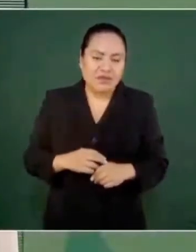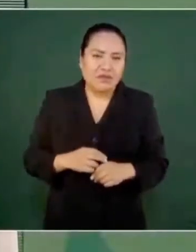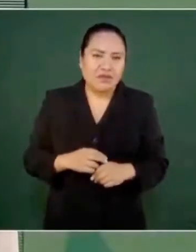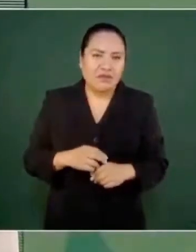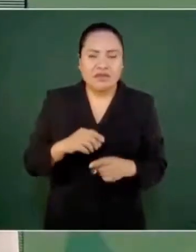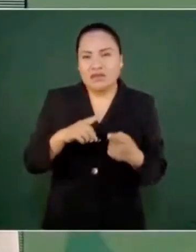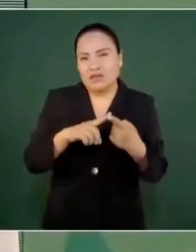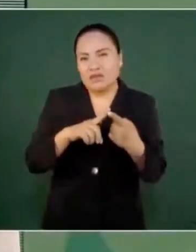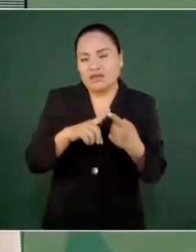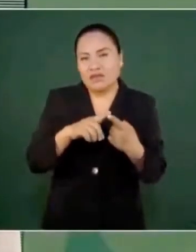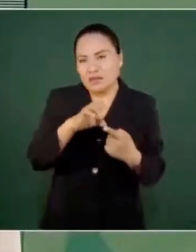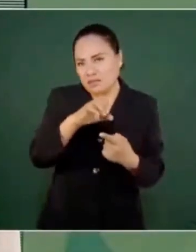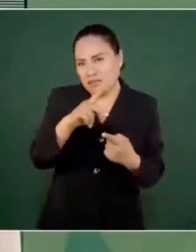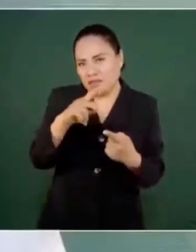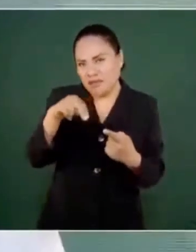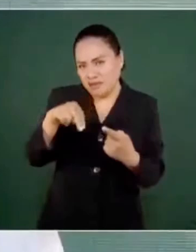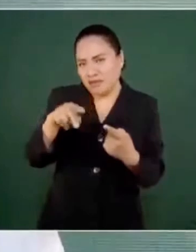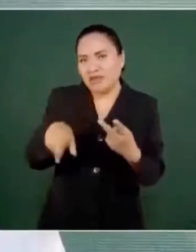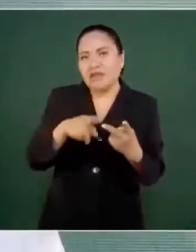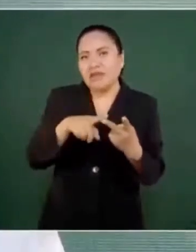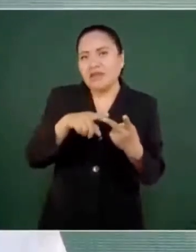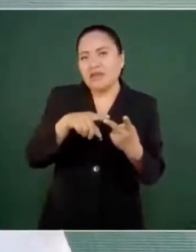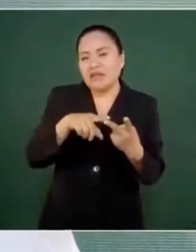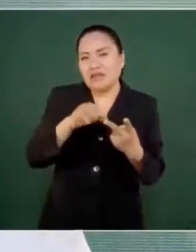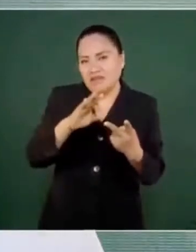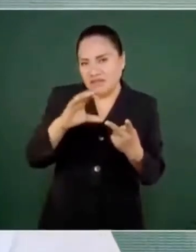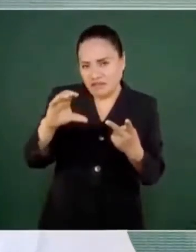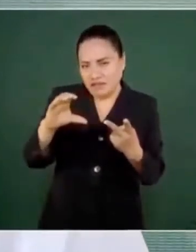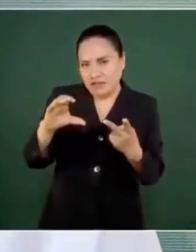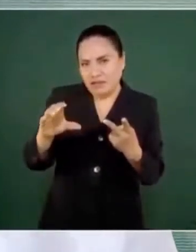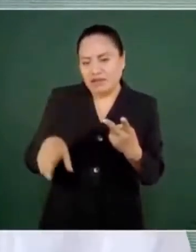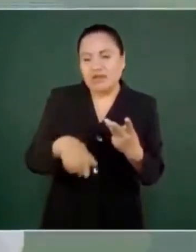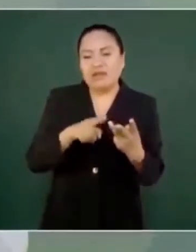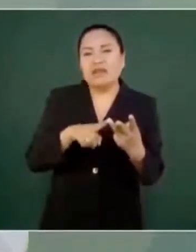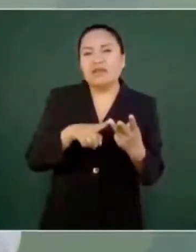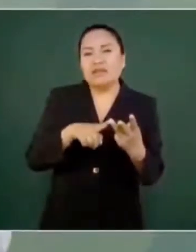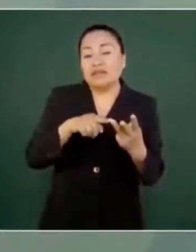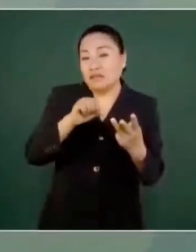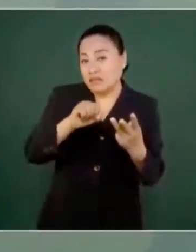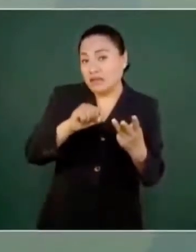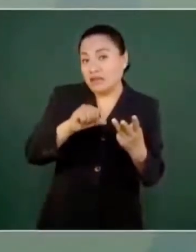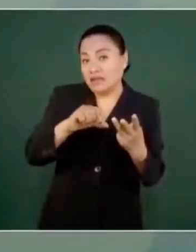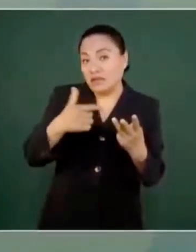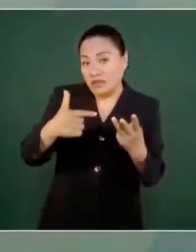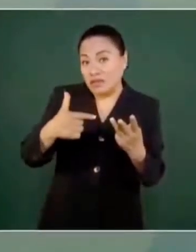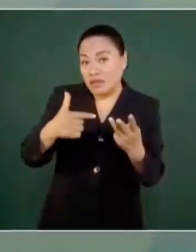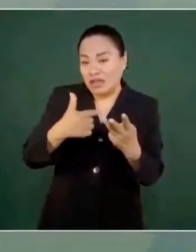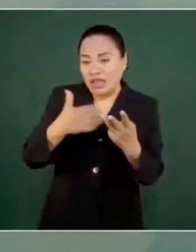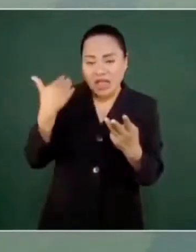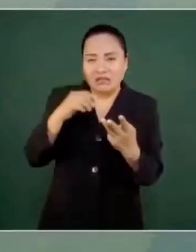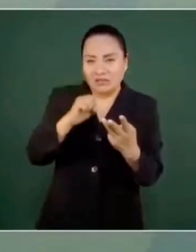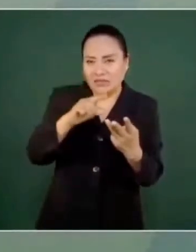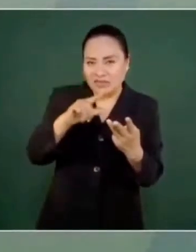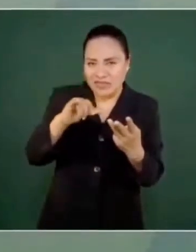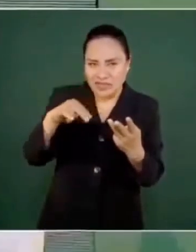Calderón, Salinas de Gortari, los tres en España.